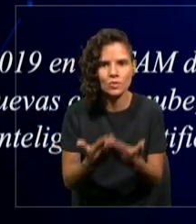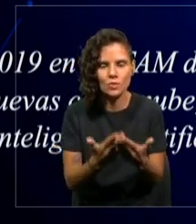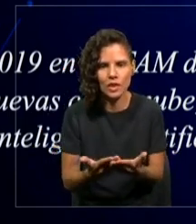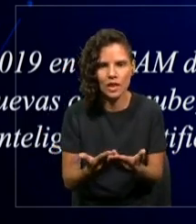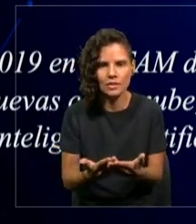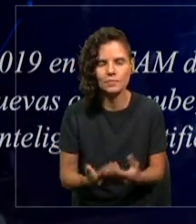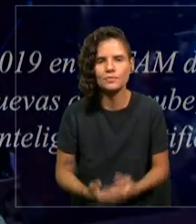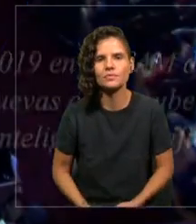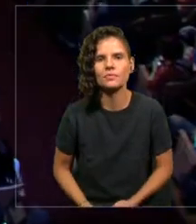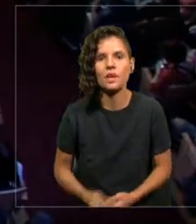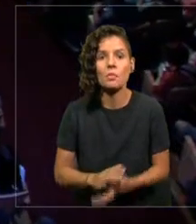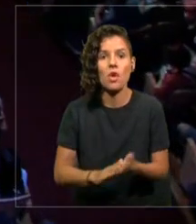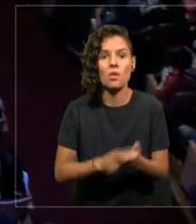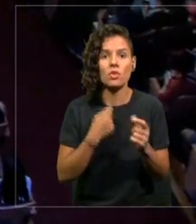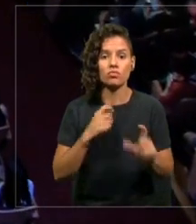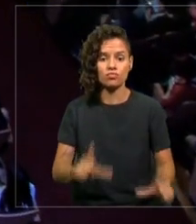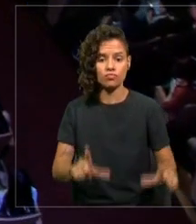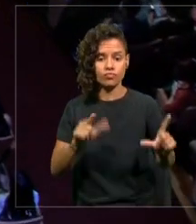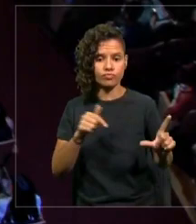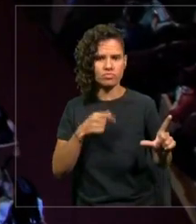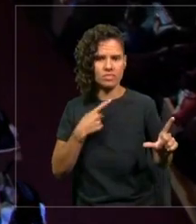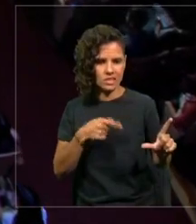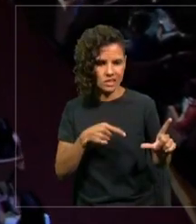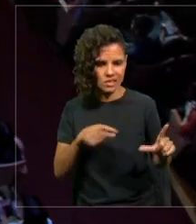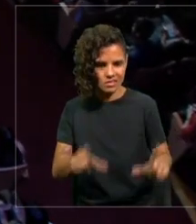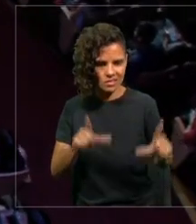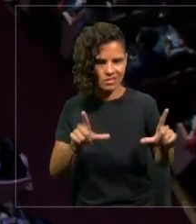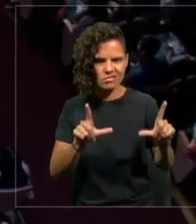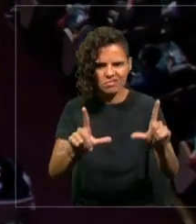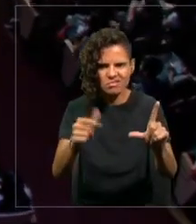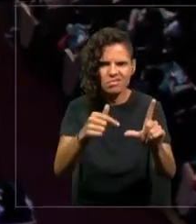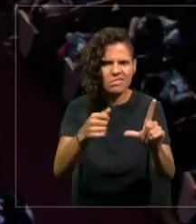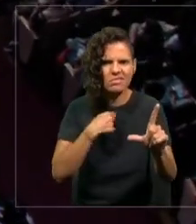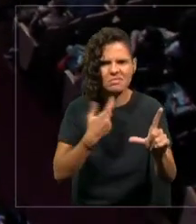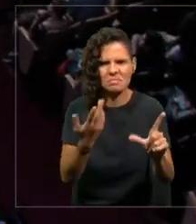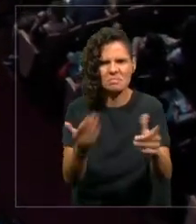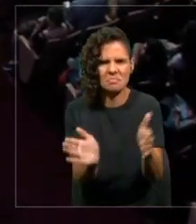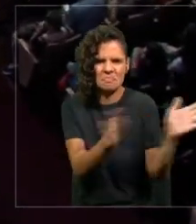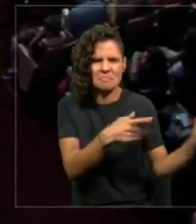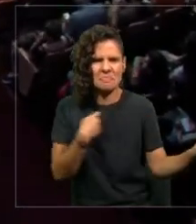Los diplomas son mucho menos importantes que las habilidades.